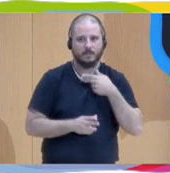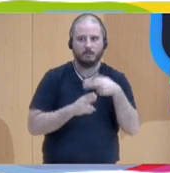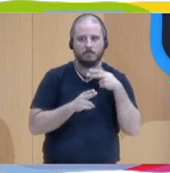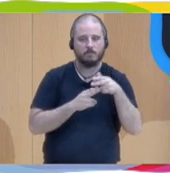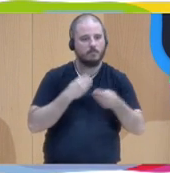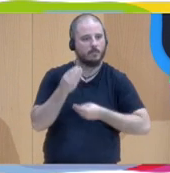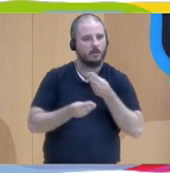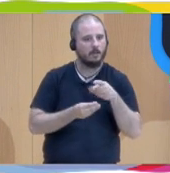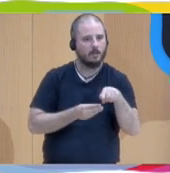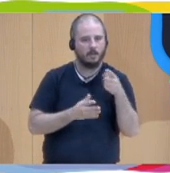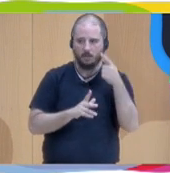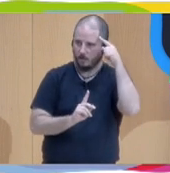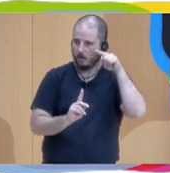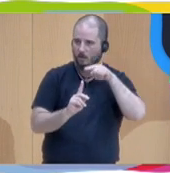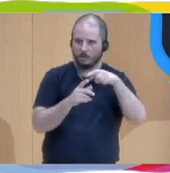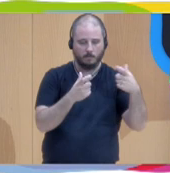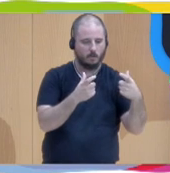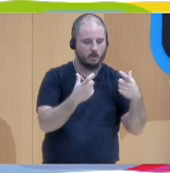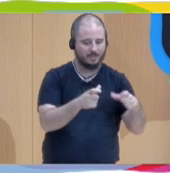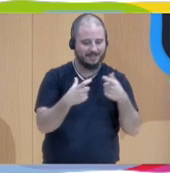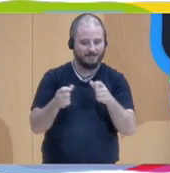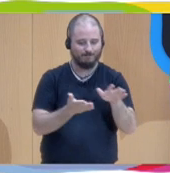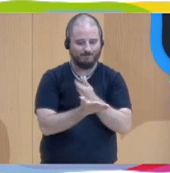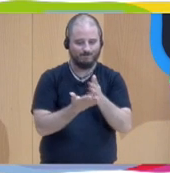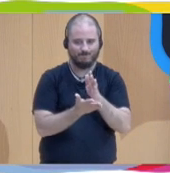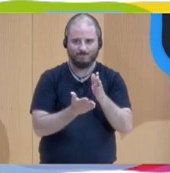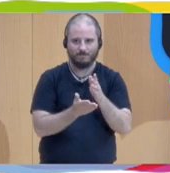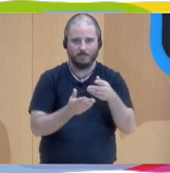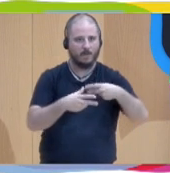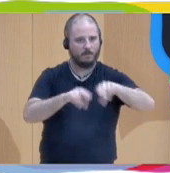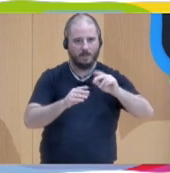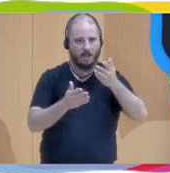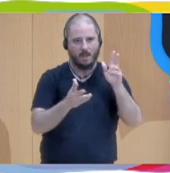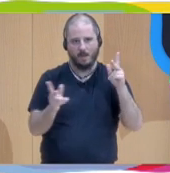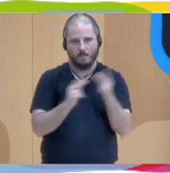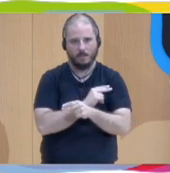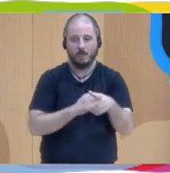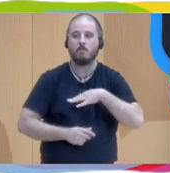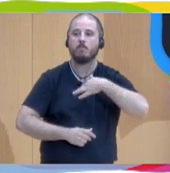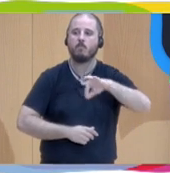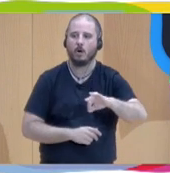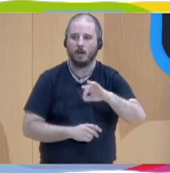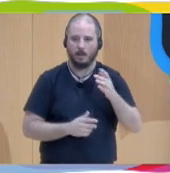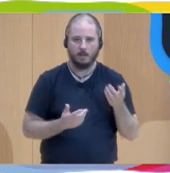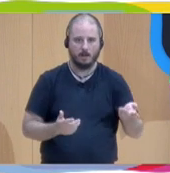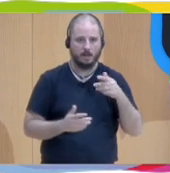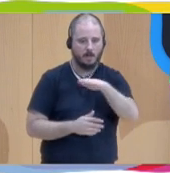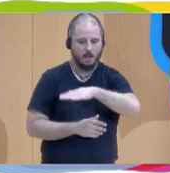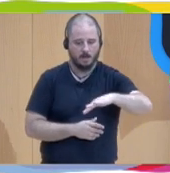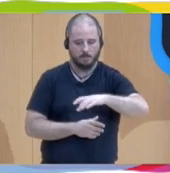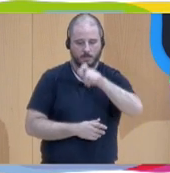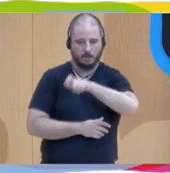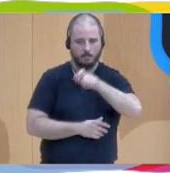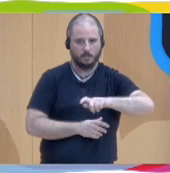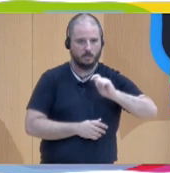reduzcan esa sectorización, que permitan en los espacios donde los profesionales